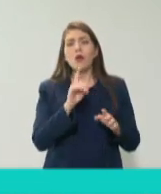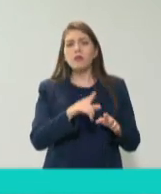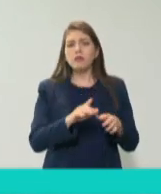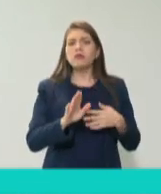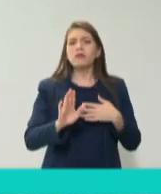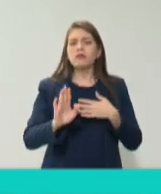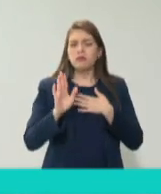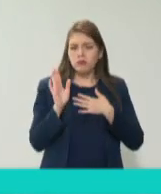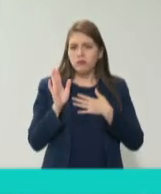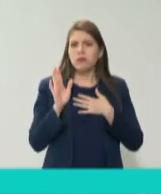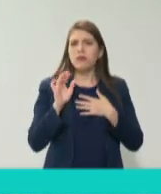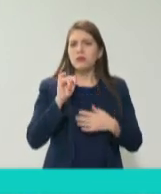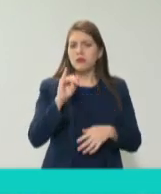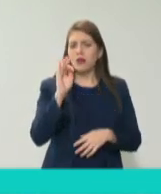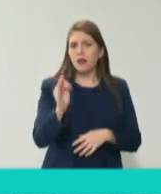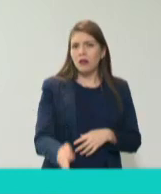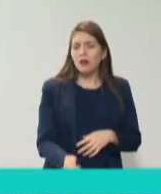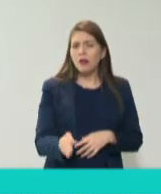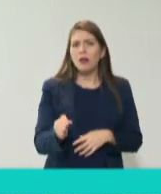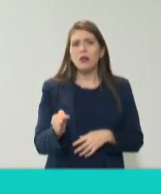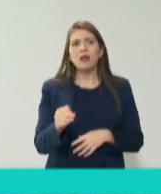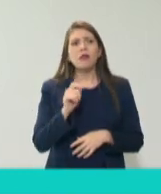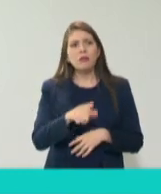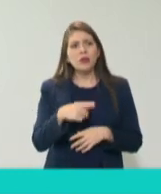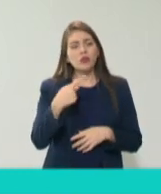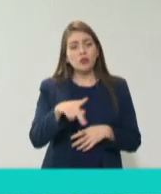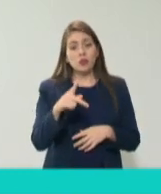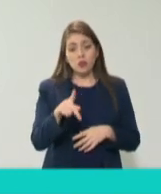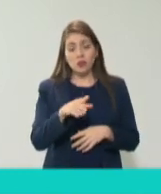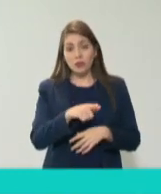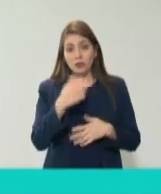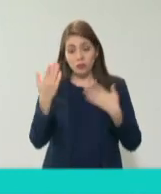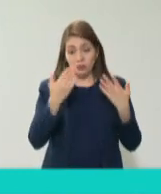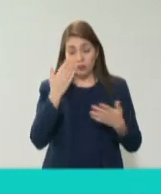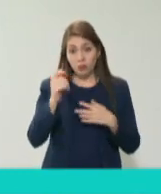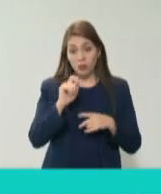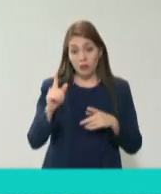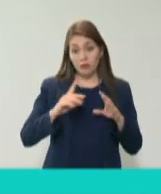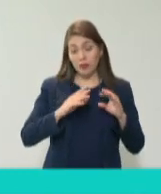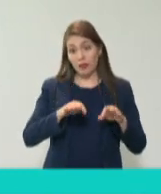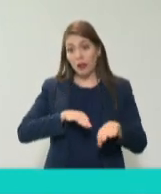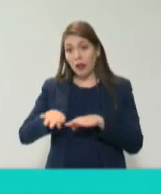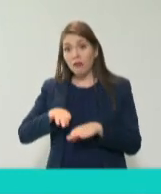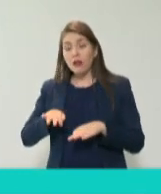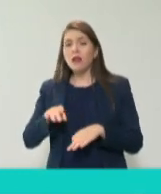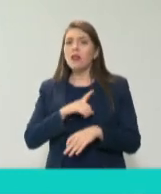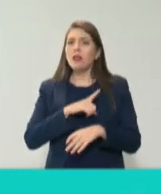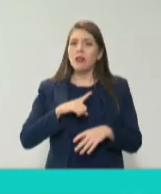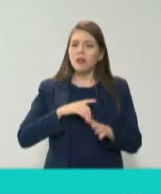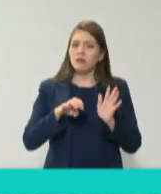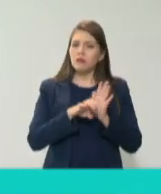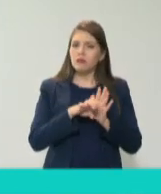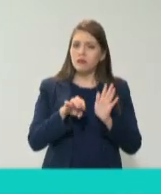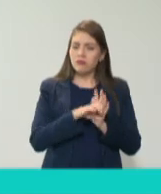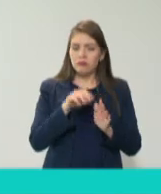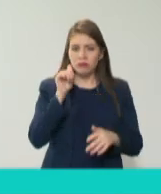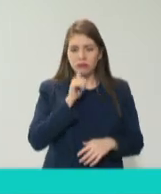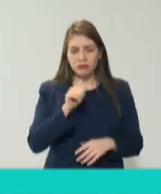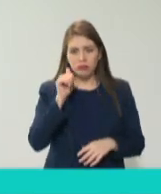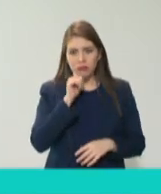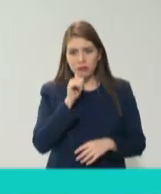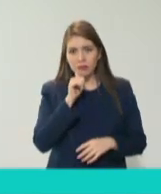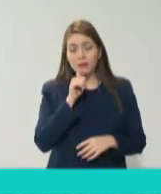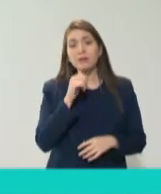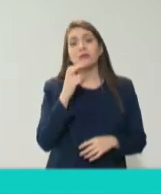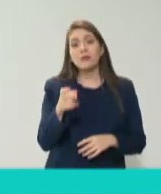de ejercer éticamente esa profesión. Nos falta en México dar ese paso de que los profesionistas se comprometan